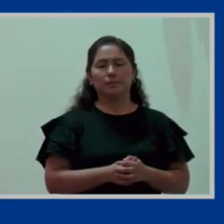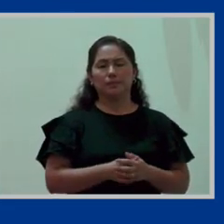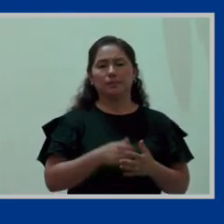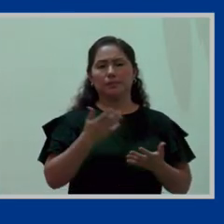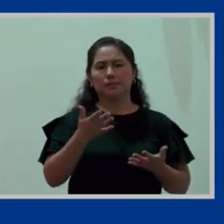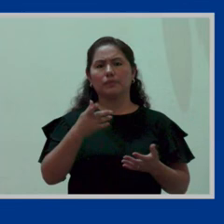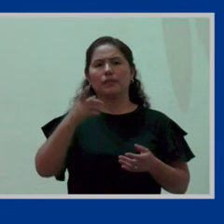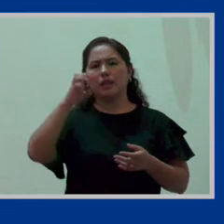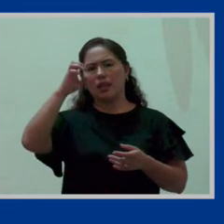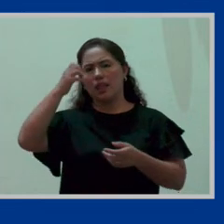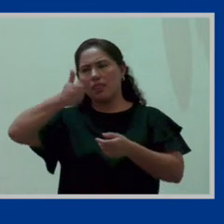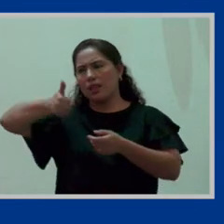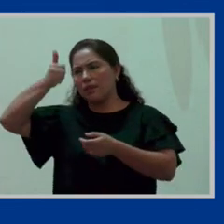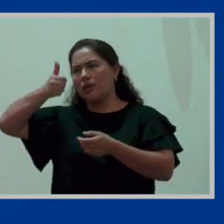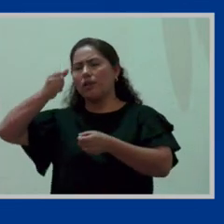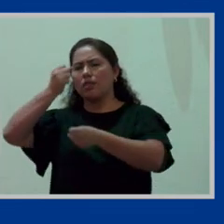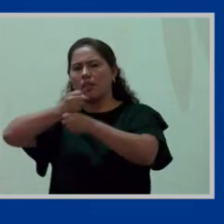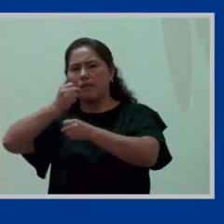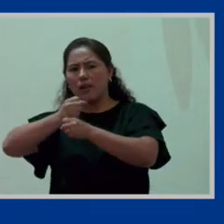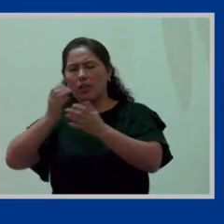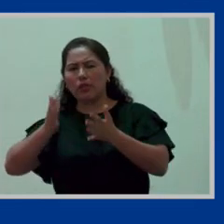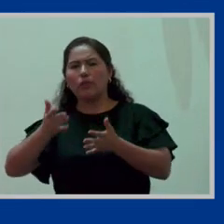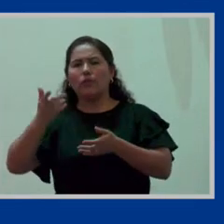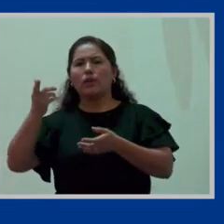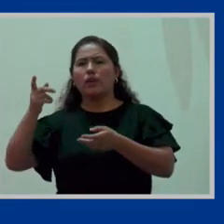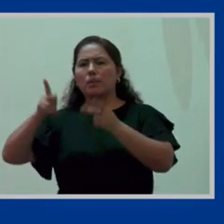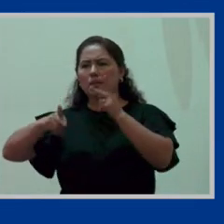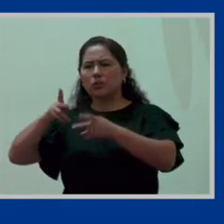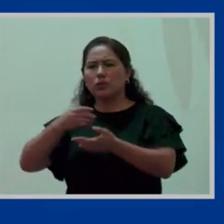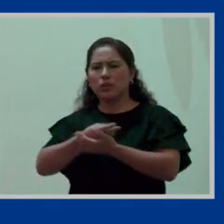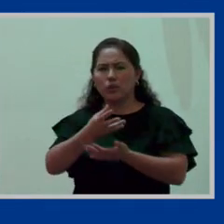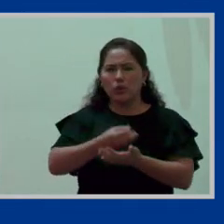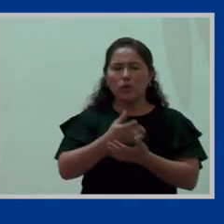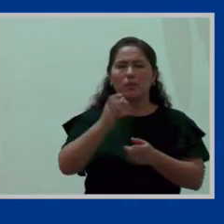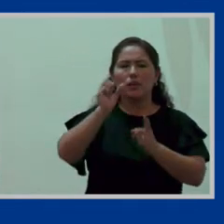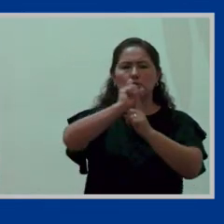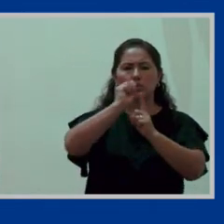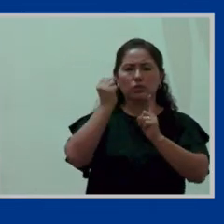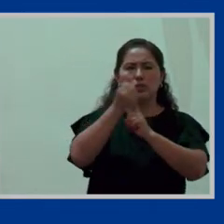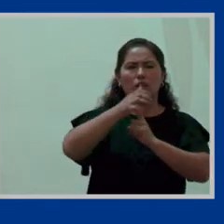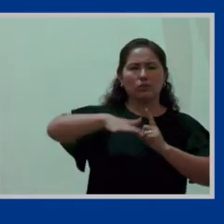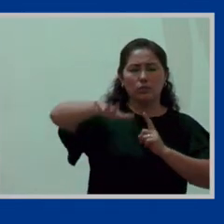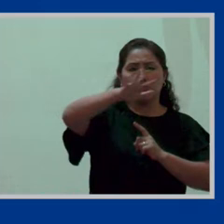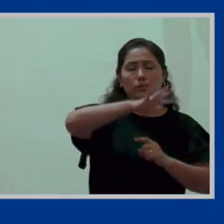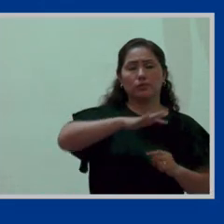al empleador, a los trabajadores, a los consumidores, a la sociedad en su conjunto.